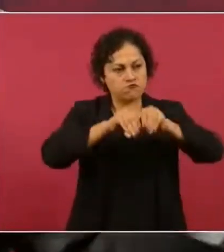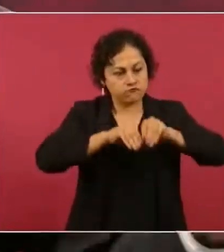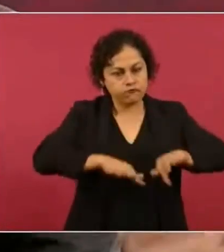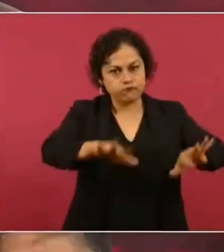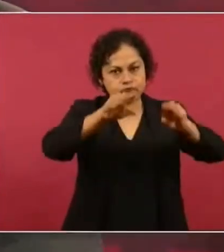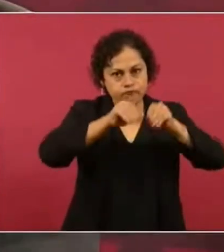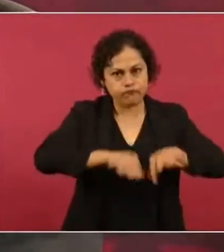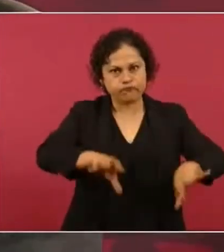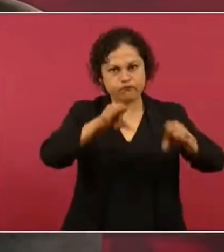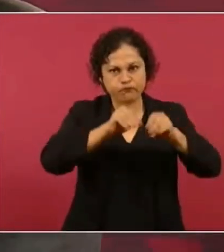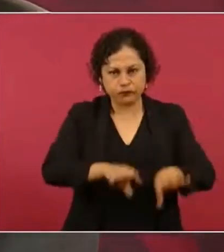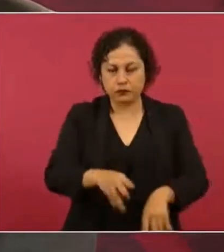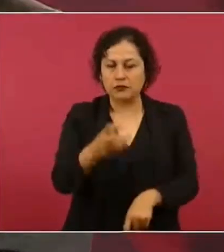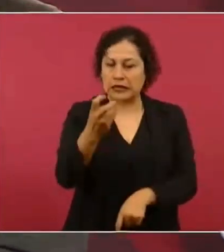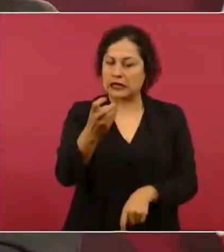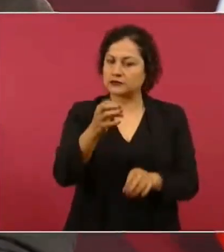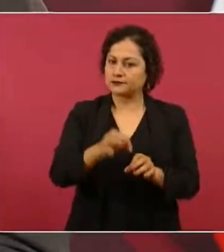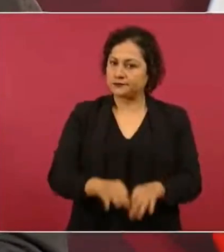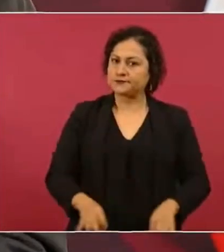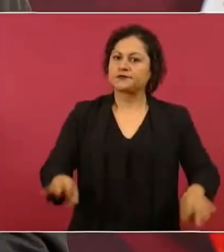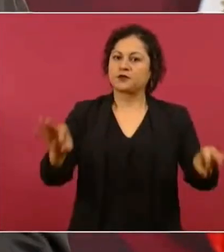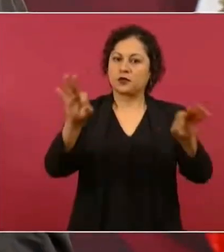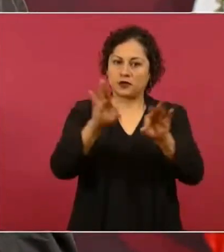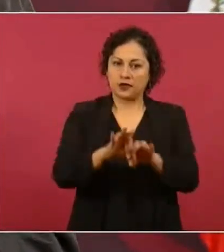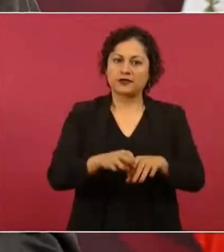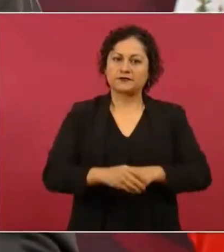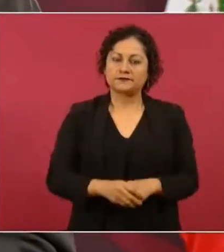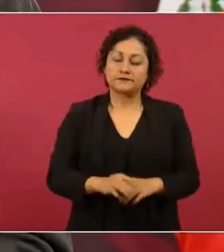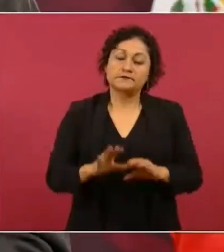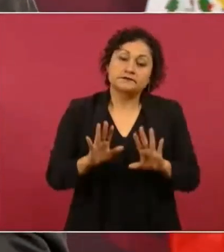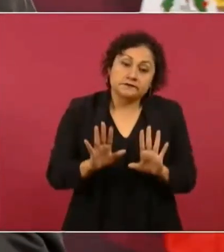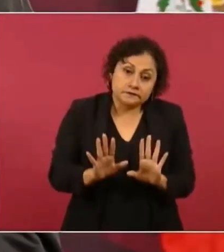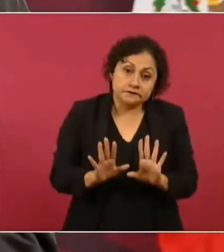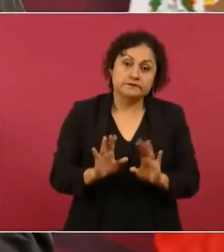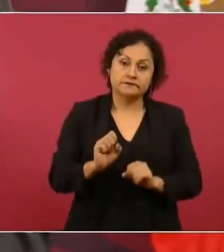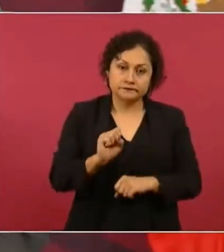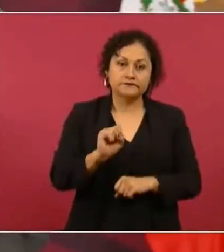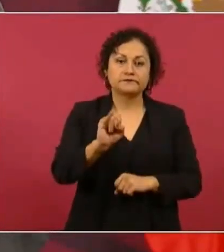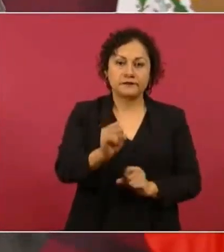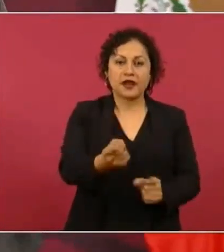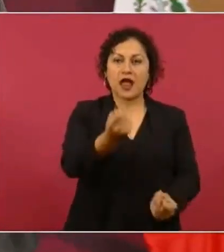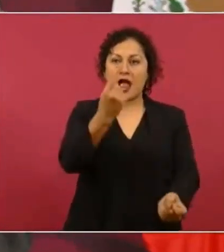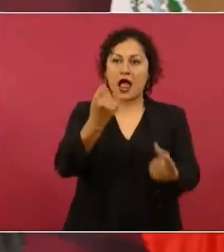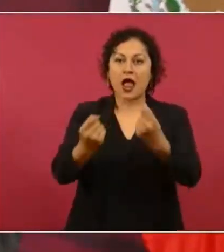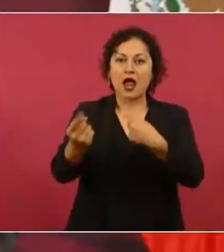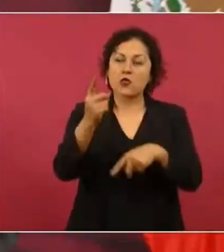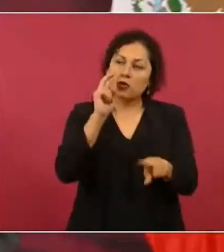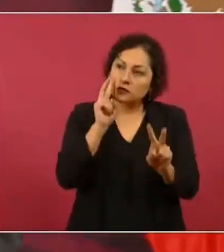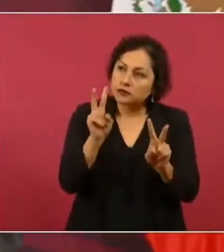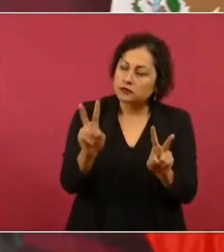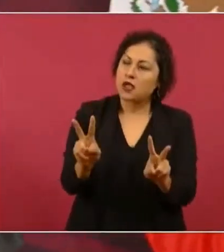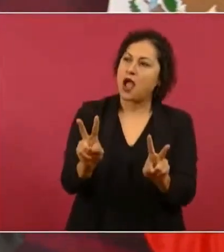aunque se les estén diciendo las cosas y se esté probando,